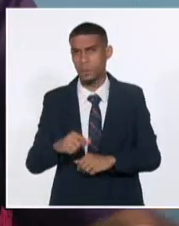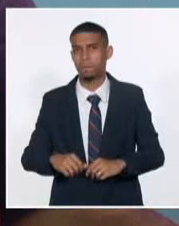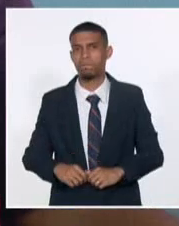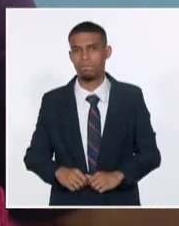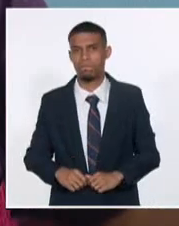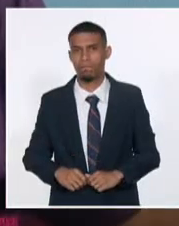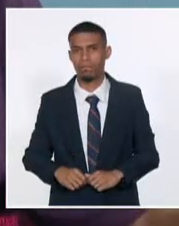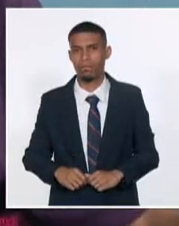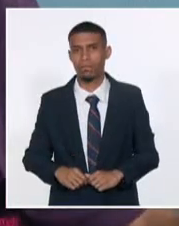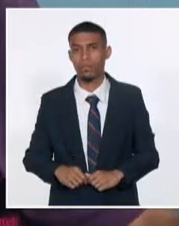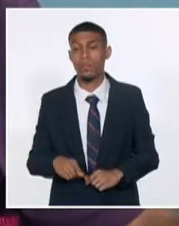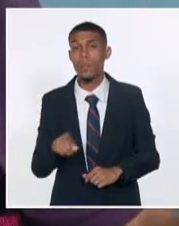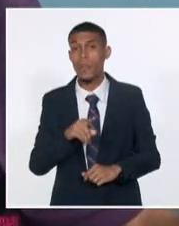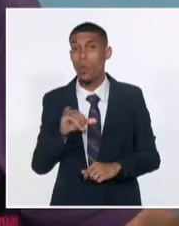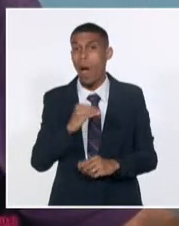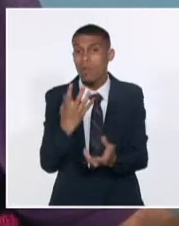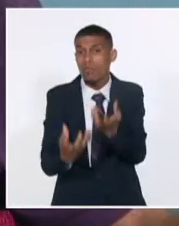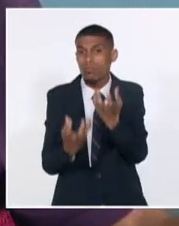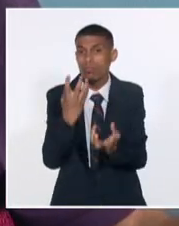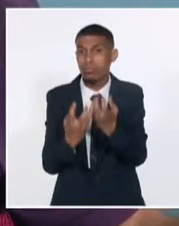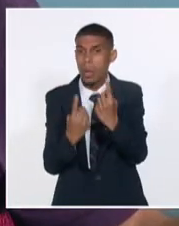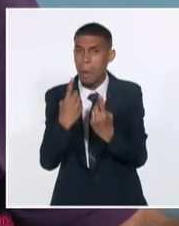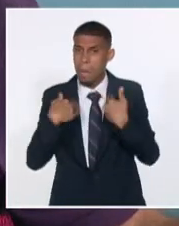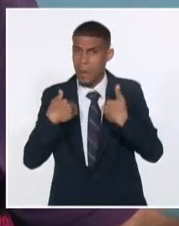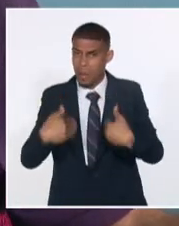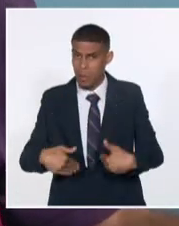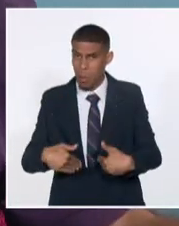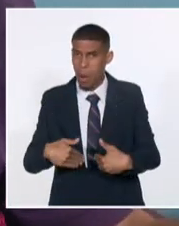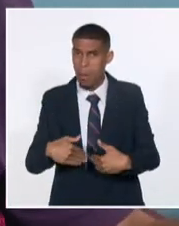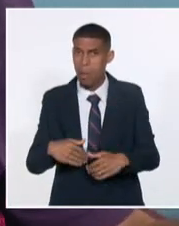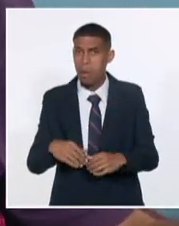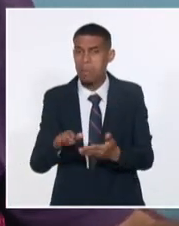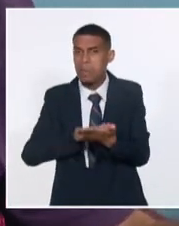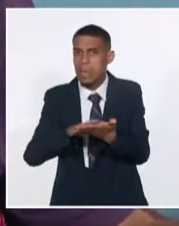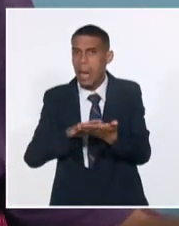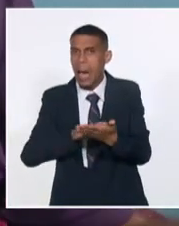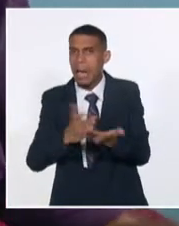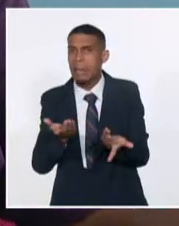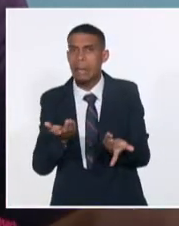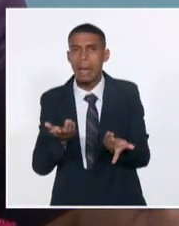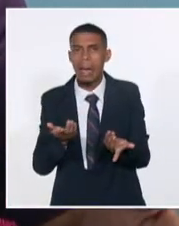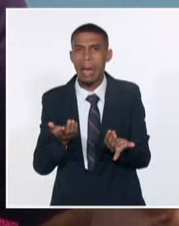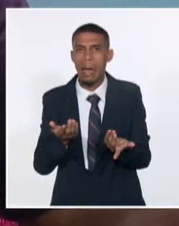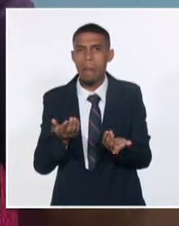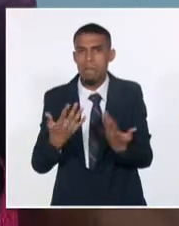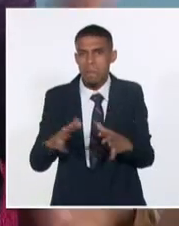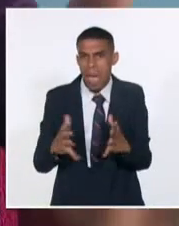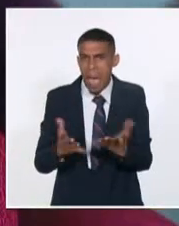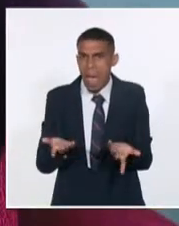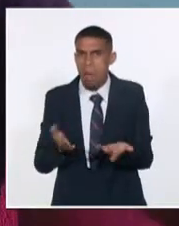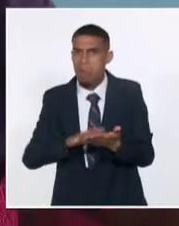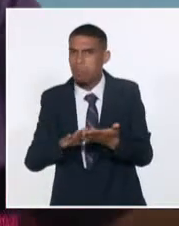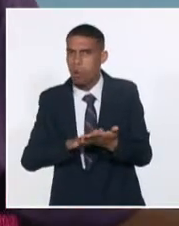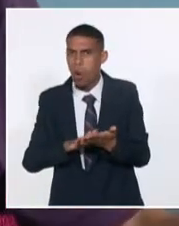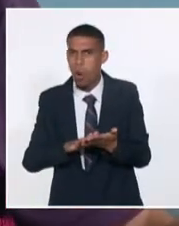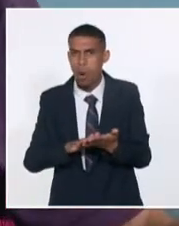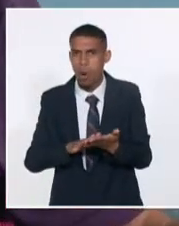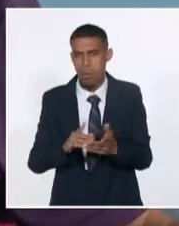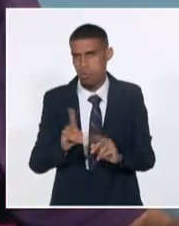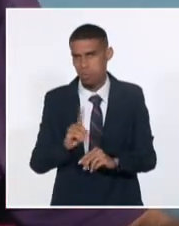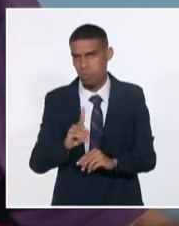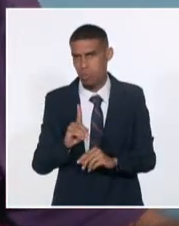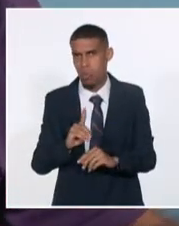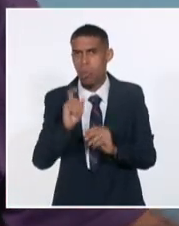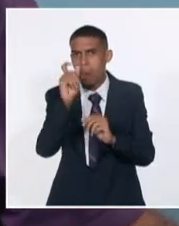que sufrieron quemaduras y sin embargo nadie se amilanó, nadie retrocedió. Todo el mundo lo que estaba era para ver cuándo le tocaba ir a